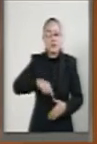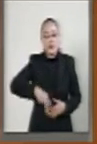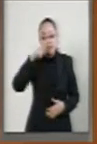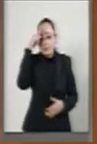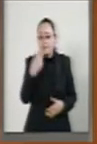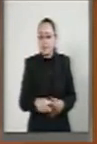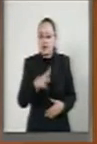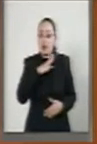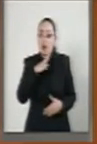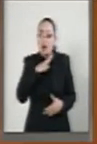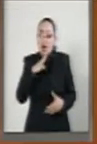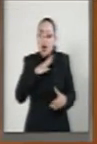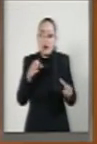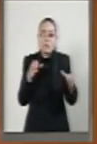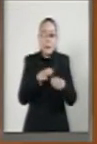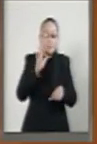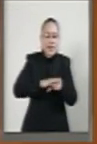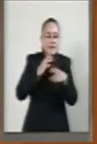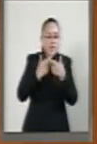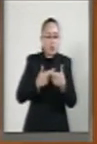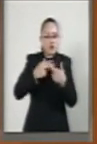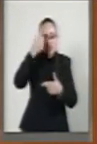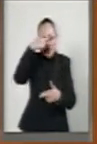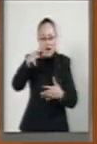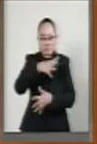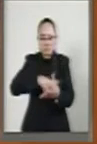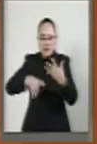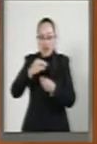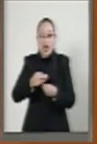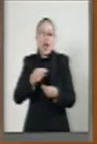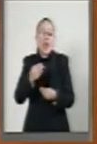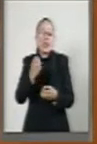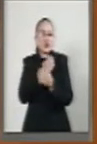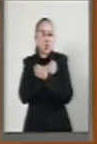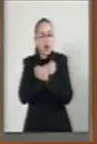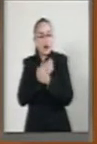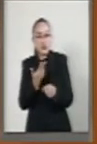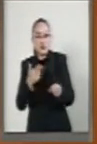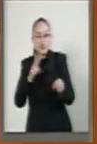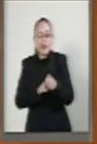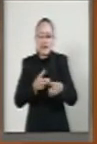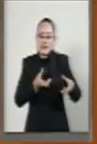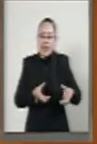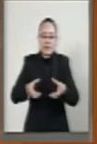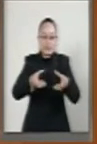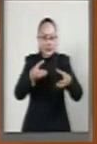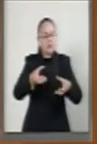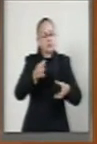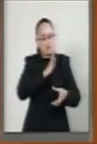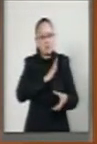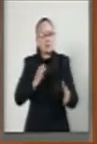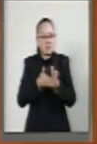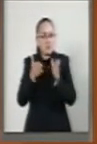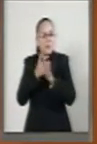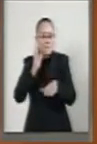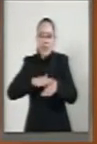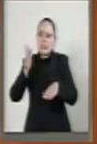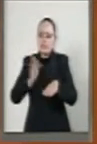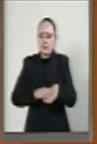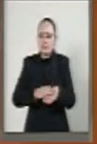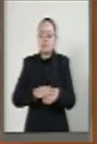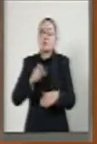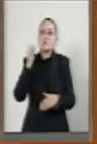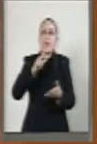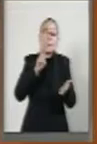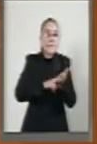con más recursos para invertir en escuelas, hospitales y carreteras. Bajarán los precios de